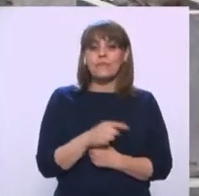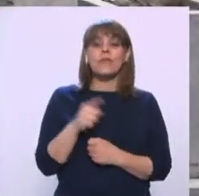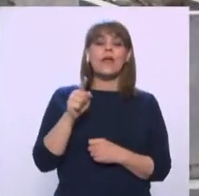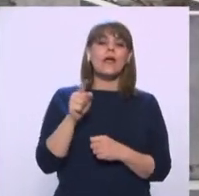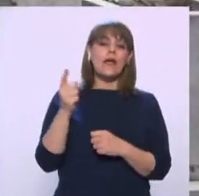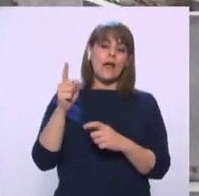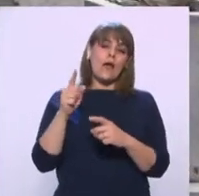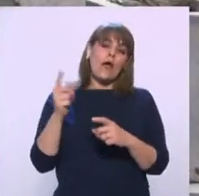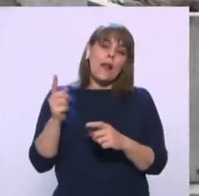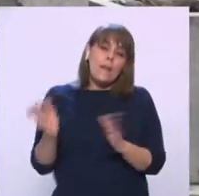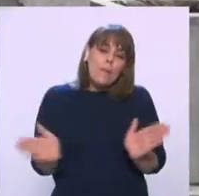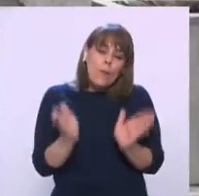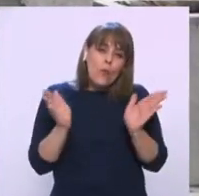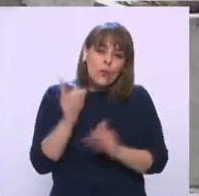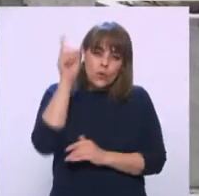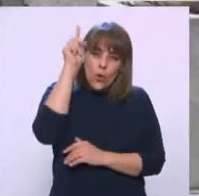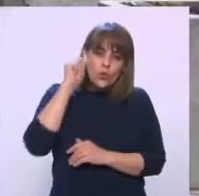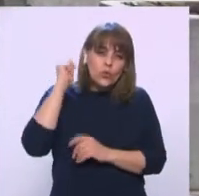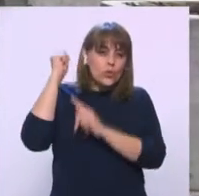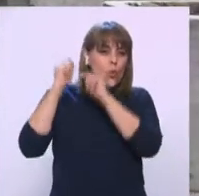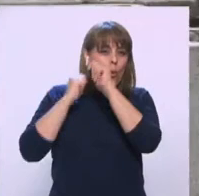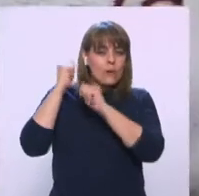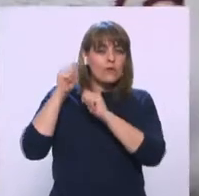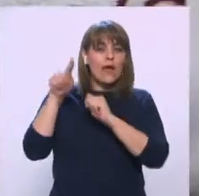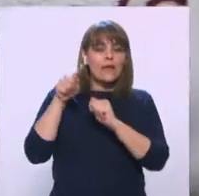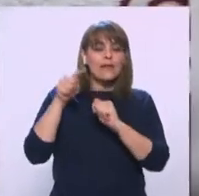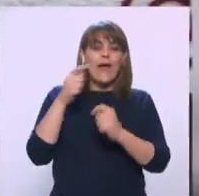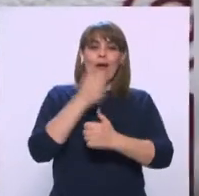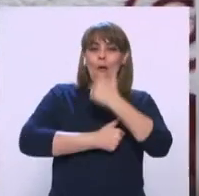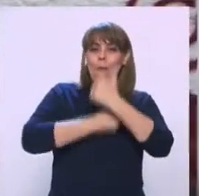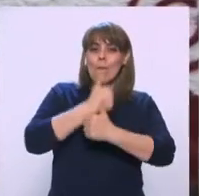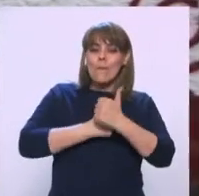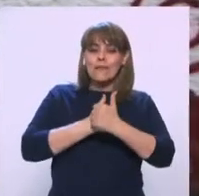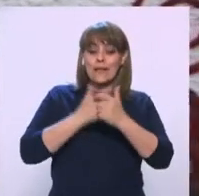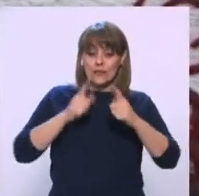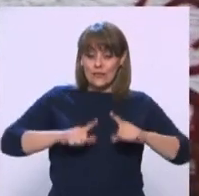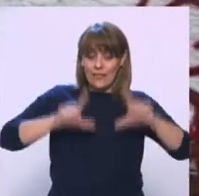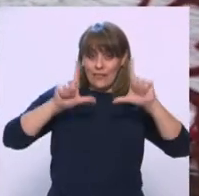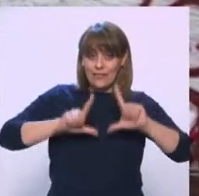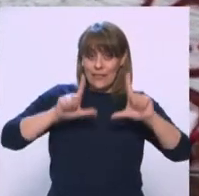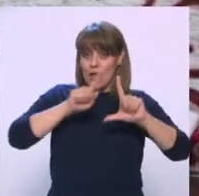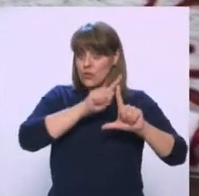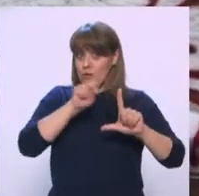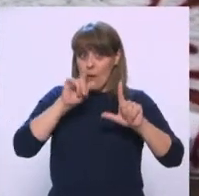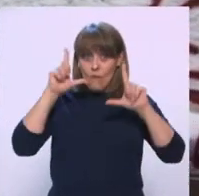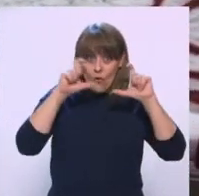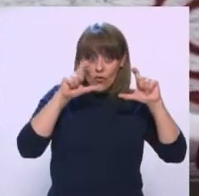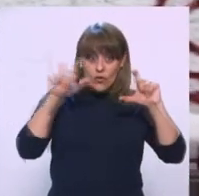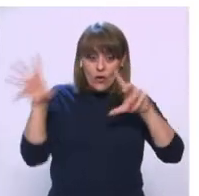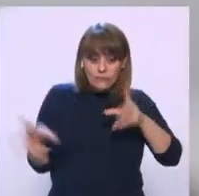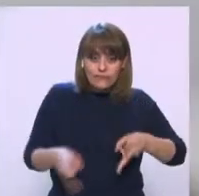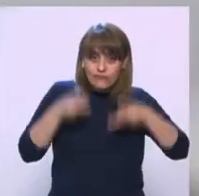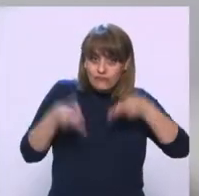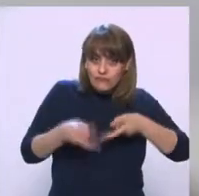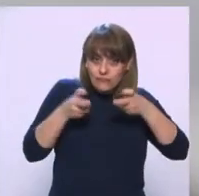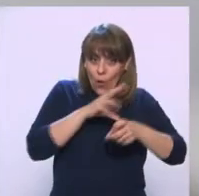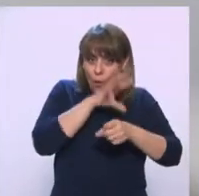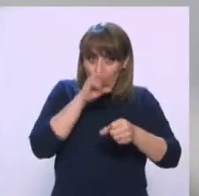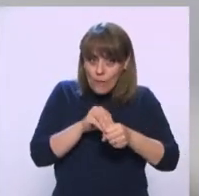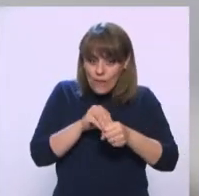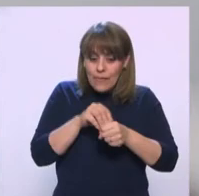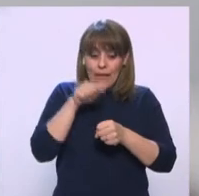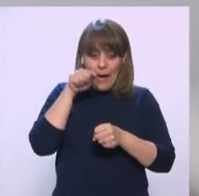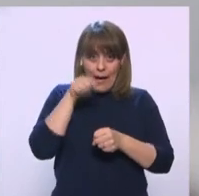Turística va a ser un concurso, por lo que habilitará una plataforma para que todas las imágenes se concentren ahí. Además, en la